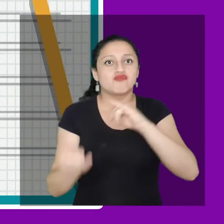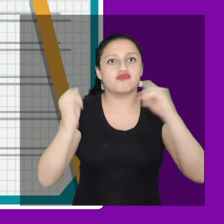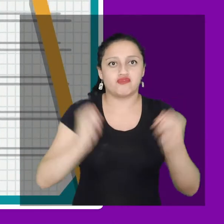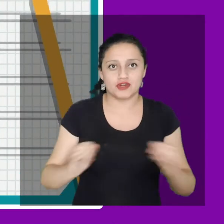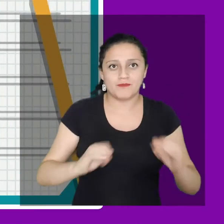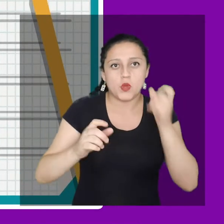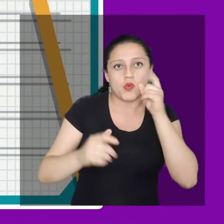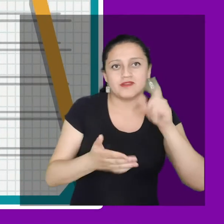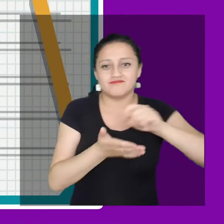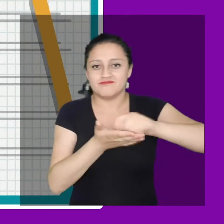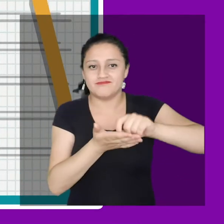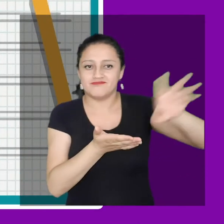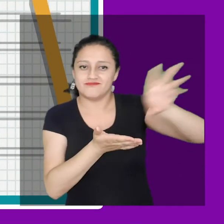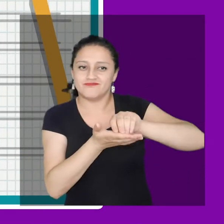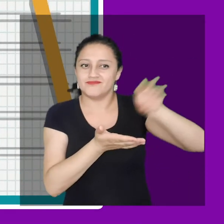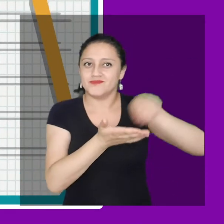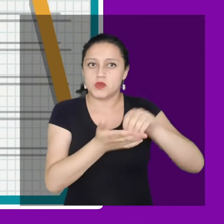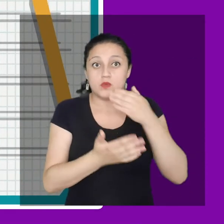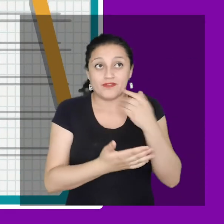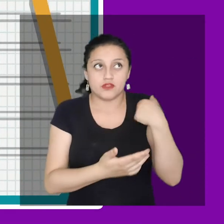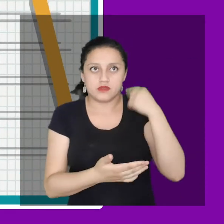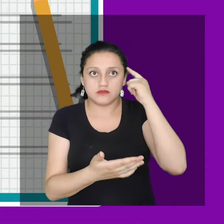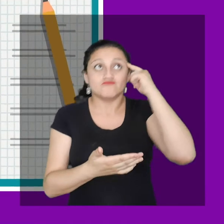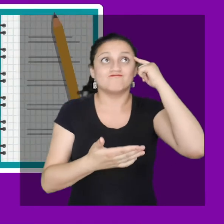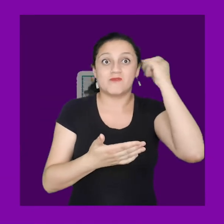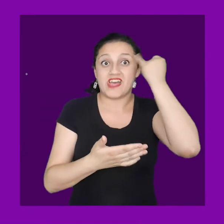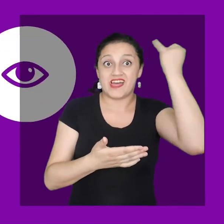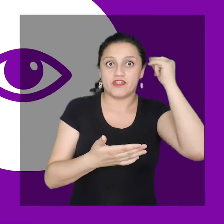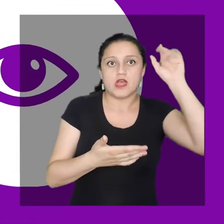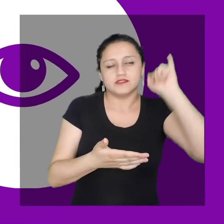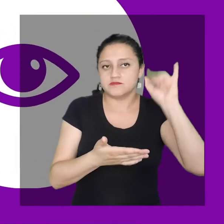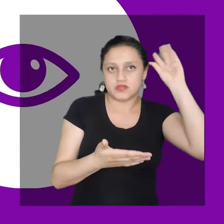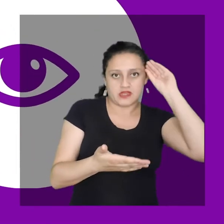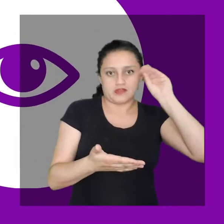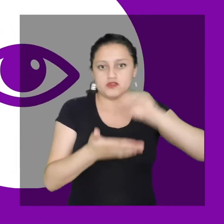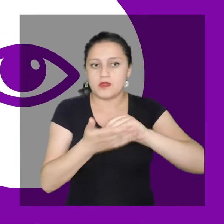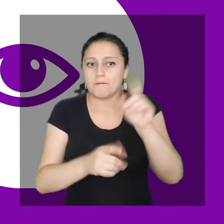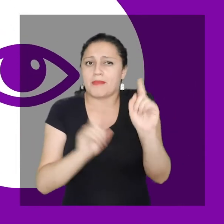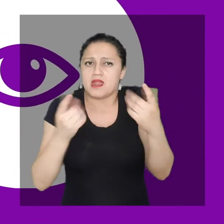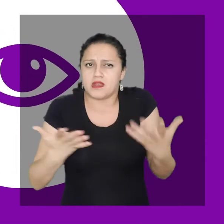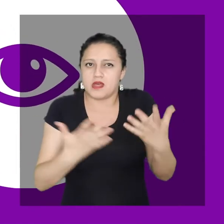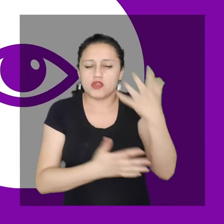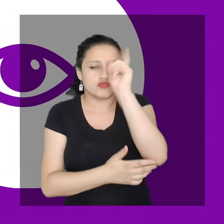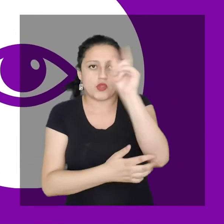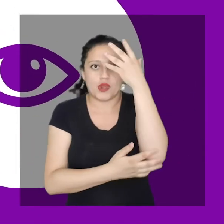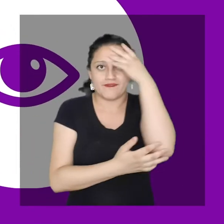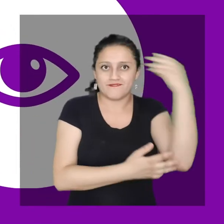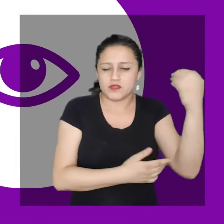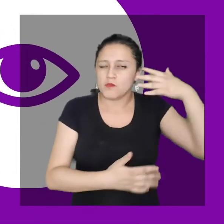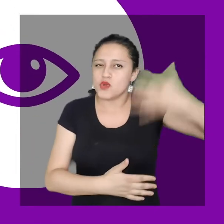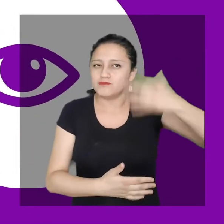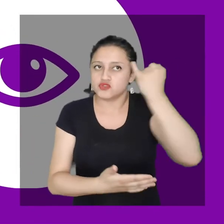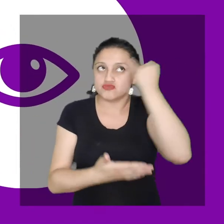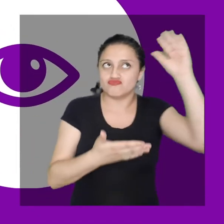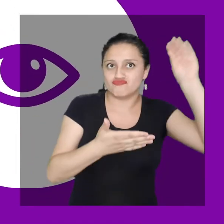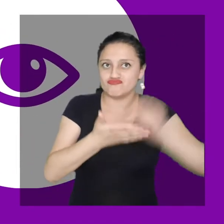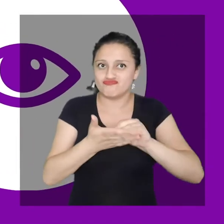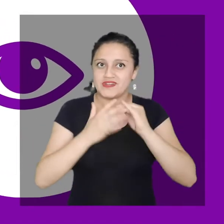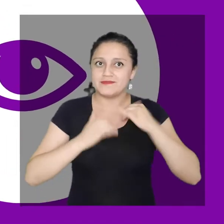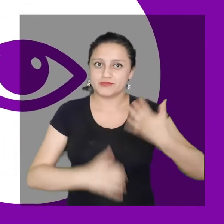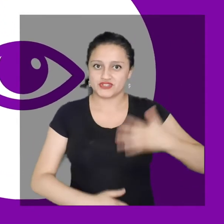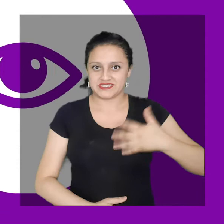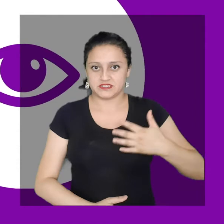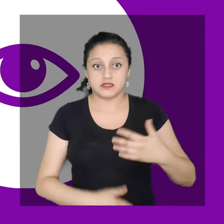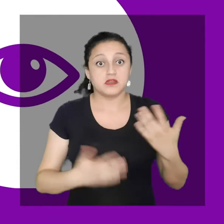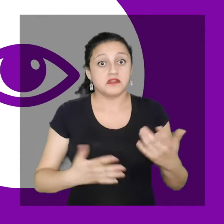siempre es bueno que una vez finalizada la entrevista, registres todo aquello que pensaste, las ideas que surgieron a partir de lo que